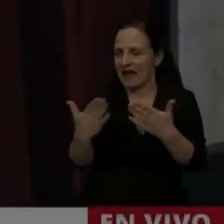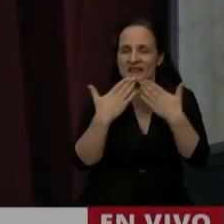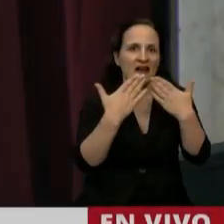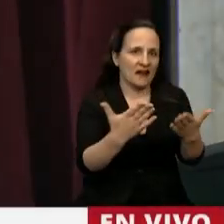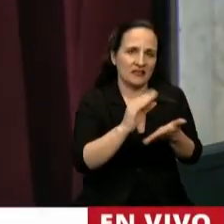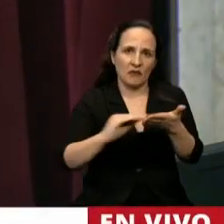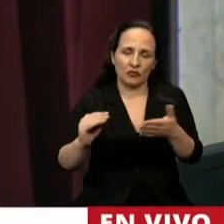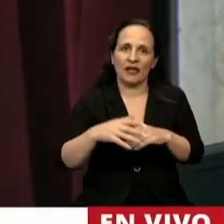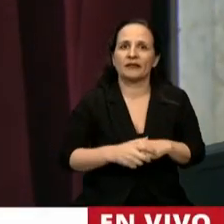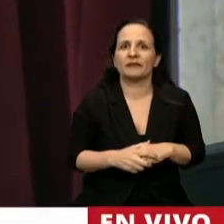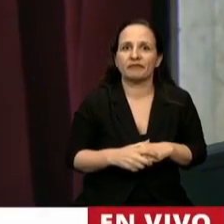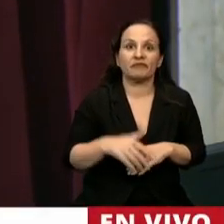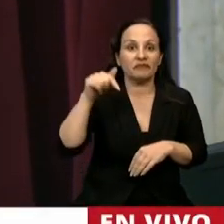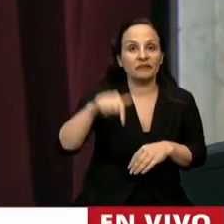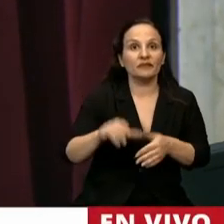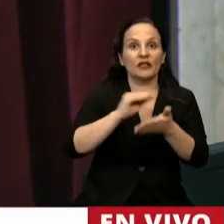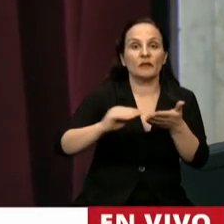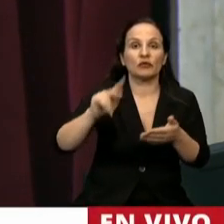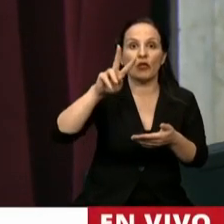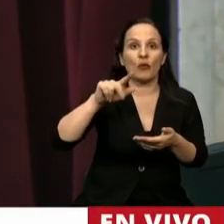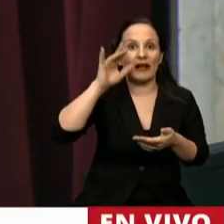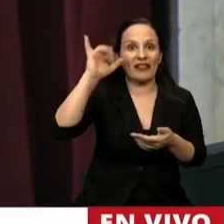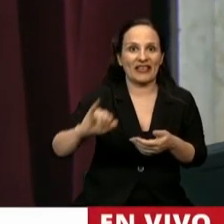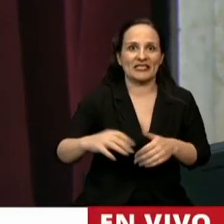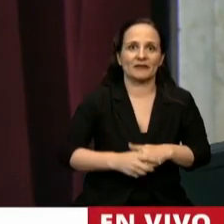El uso de la palabra, el señor diputado Eduardo Valdés.